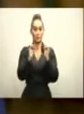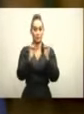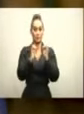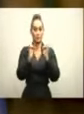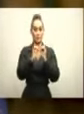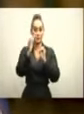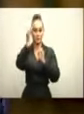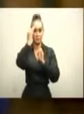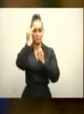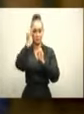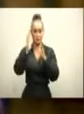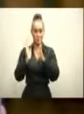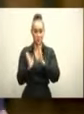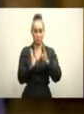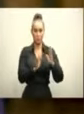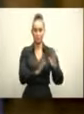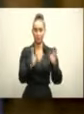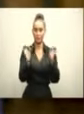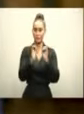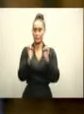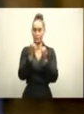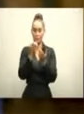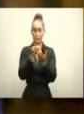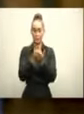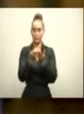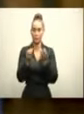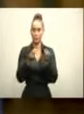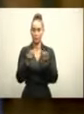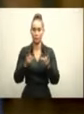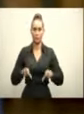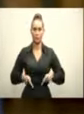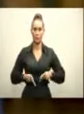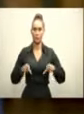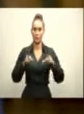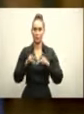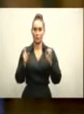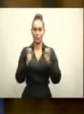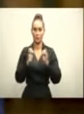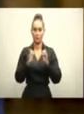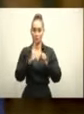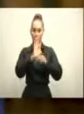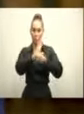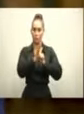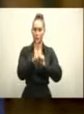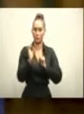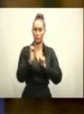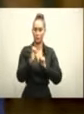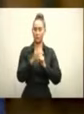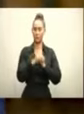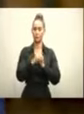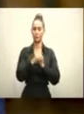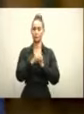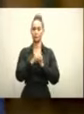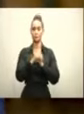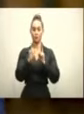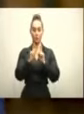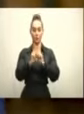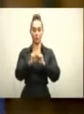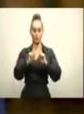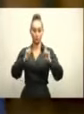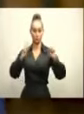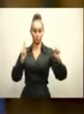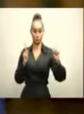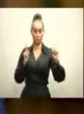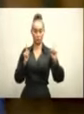escala sobre todas las economías y la vida de las personas. Las medidas sanitarias de distanciamiento físico